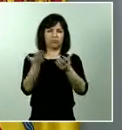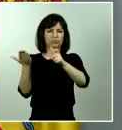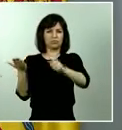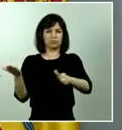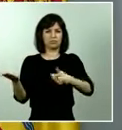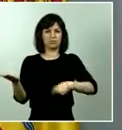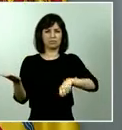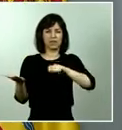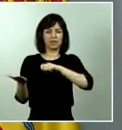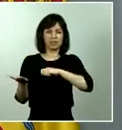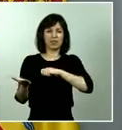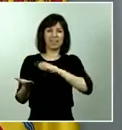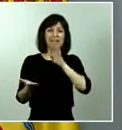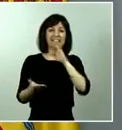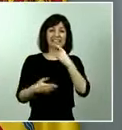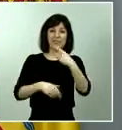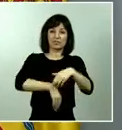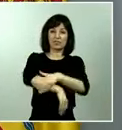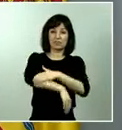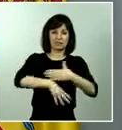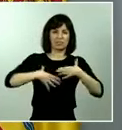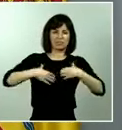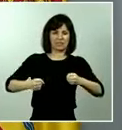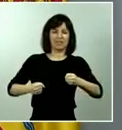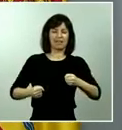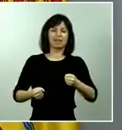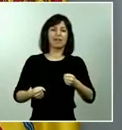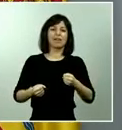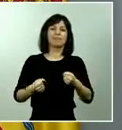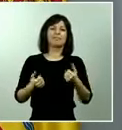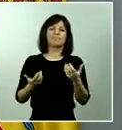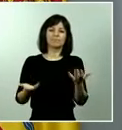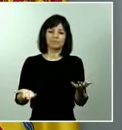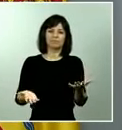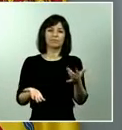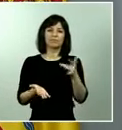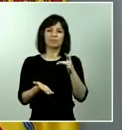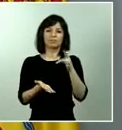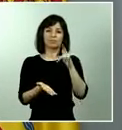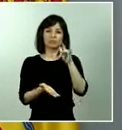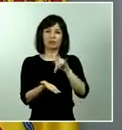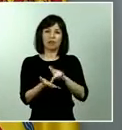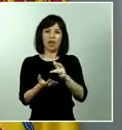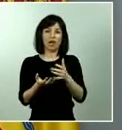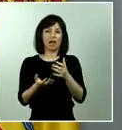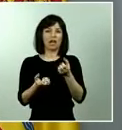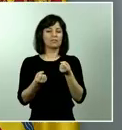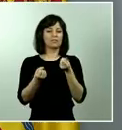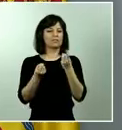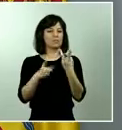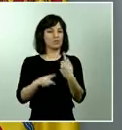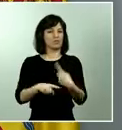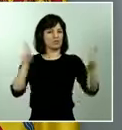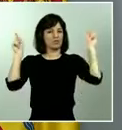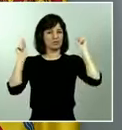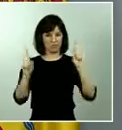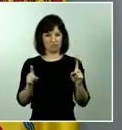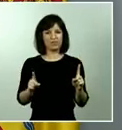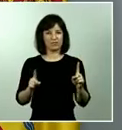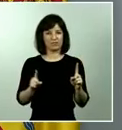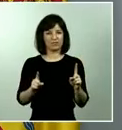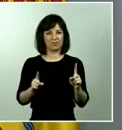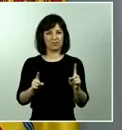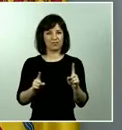el ministro de Sanidad, nos enfrentamos a otros números, nos enfrentamos a otras cifras, nos enfrentamos